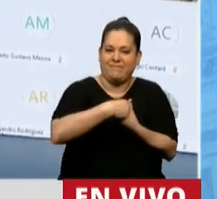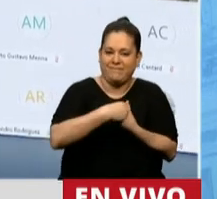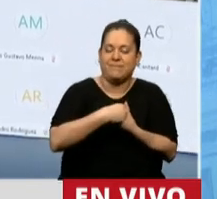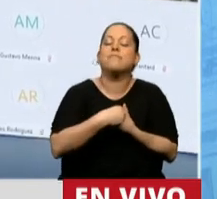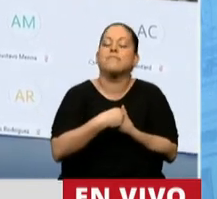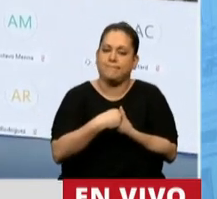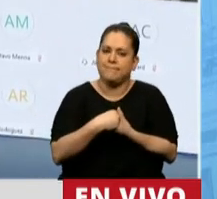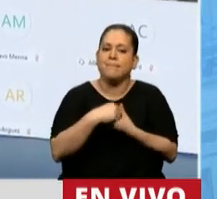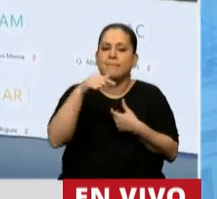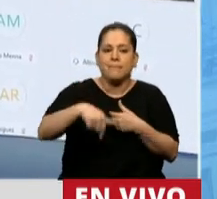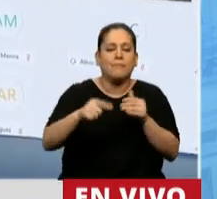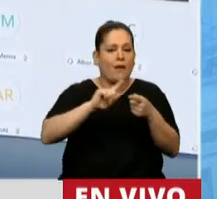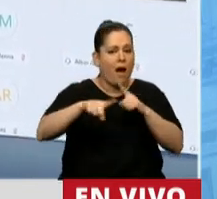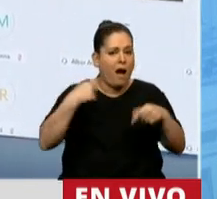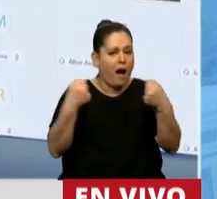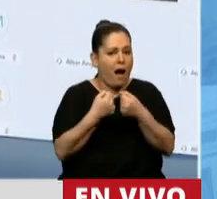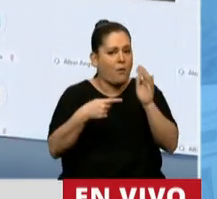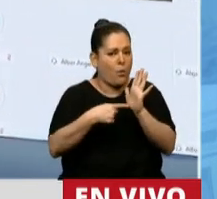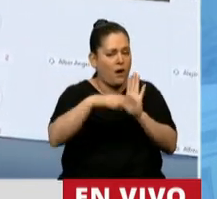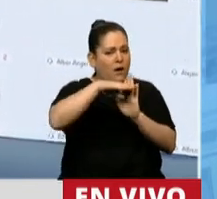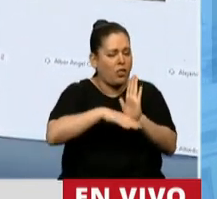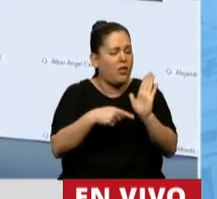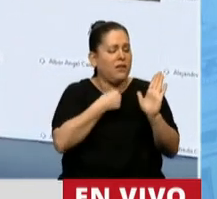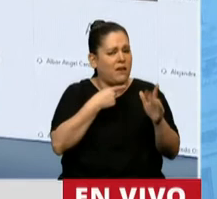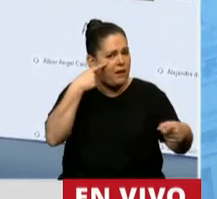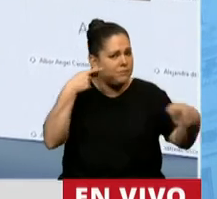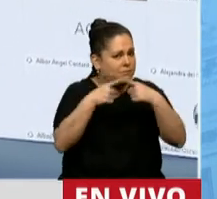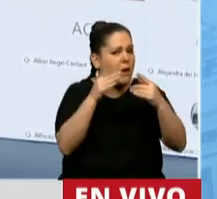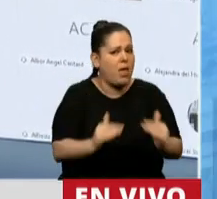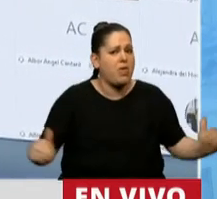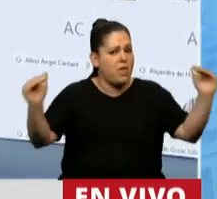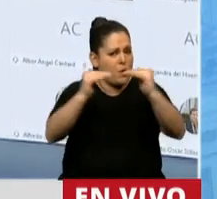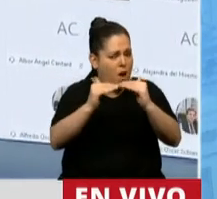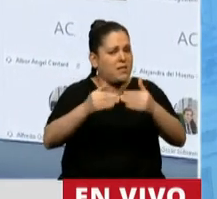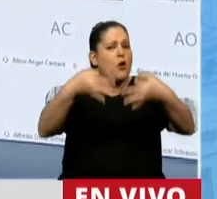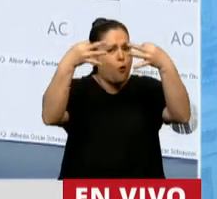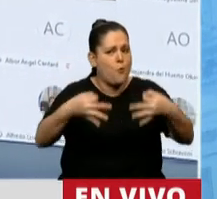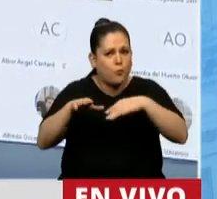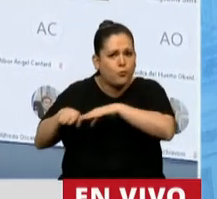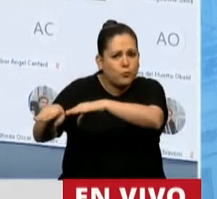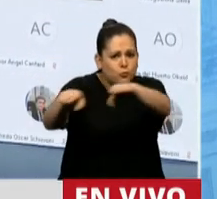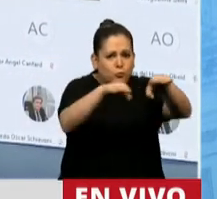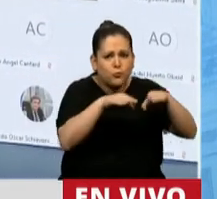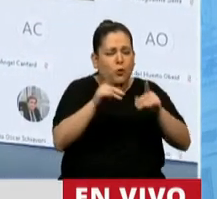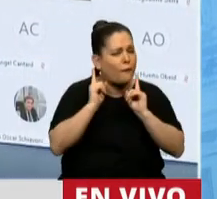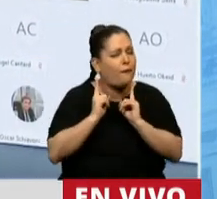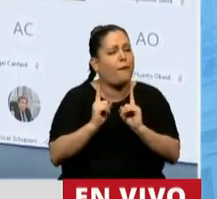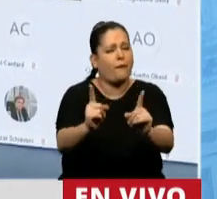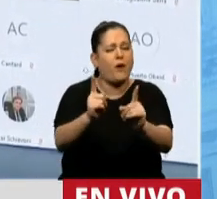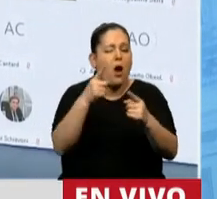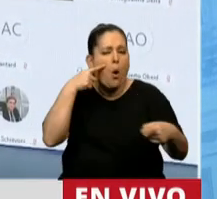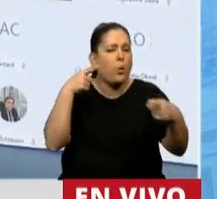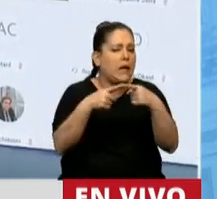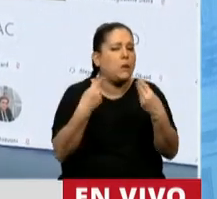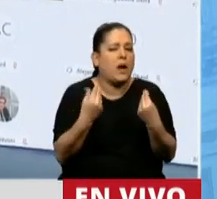compromete con un desarrollo más igualitario, más justo, sostenible, con el objetivo de defender